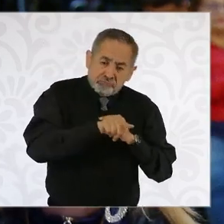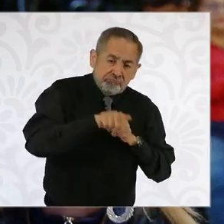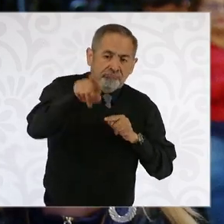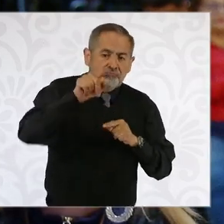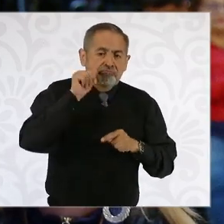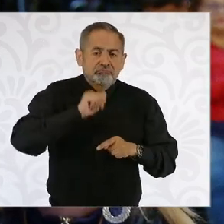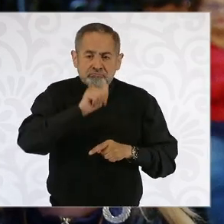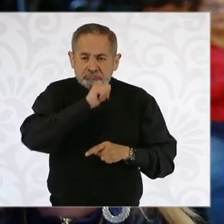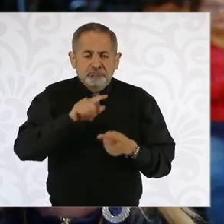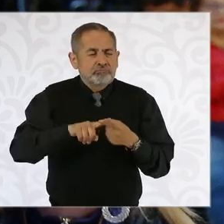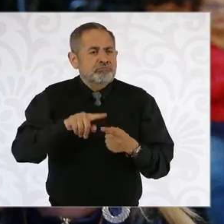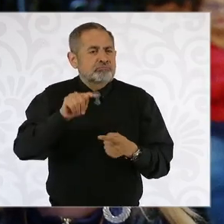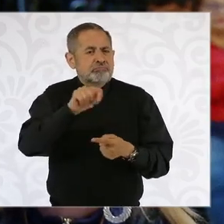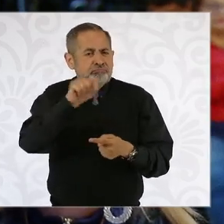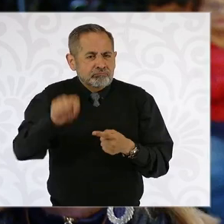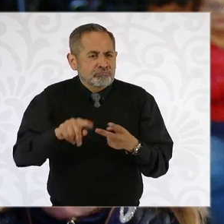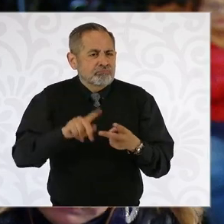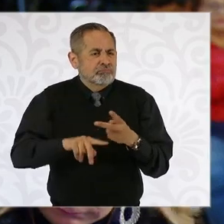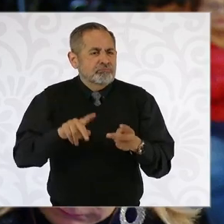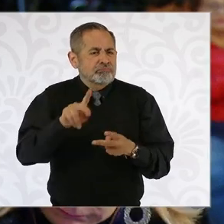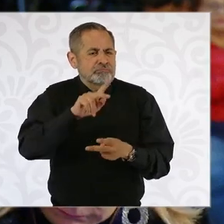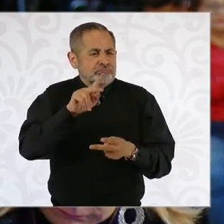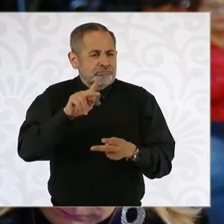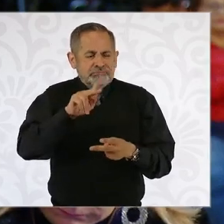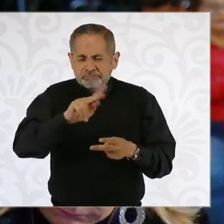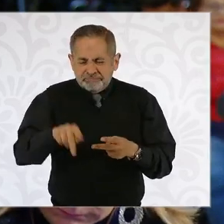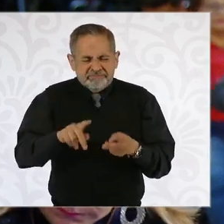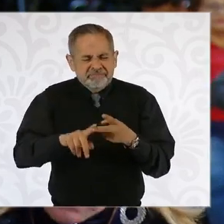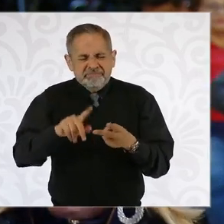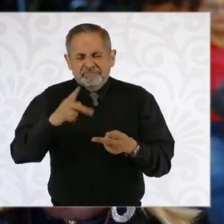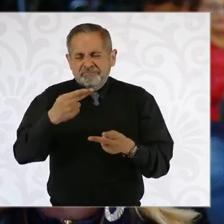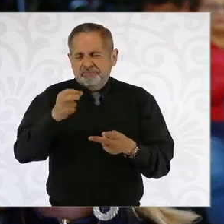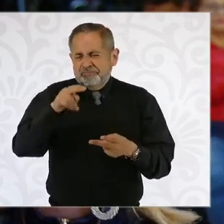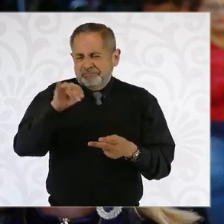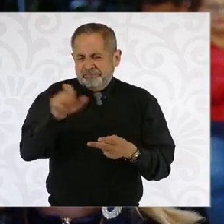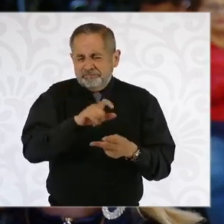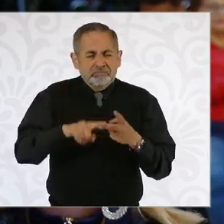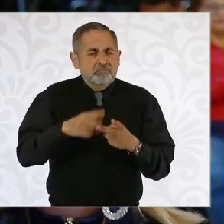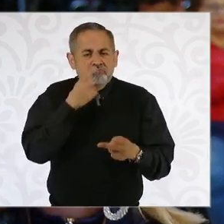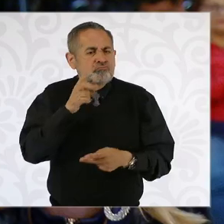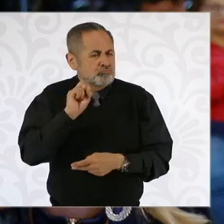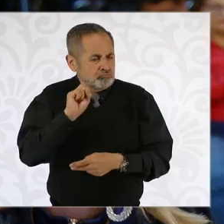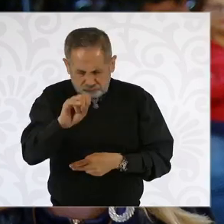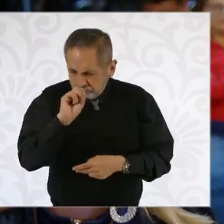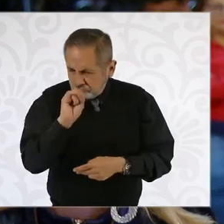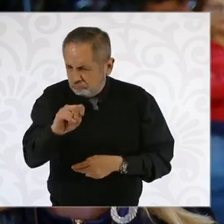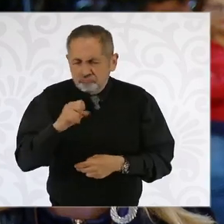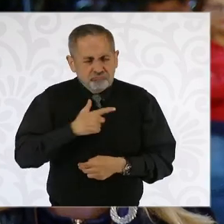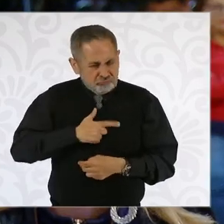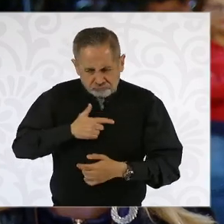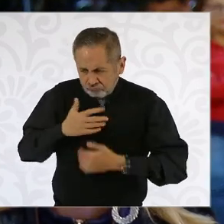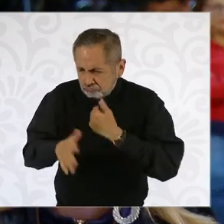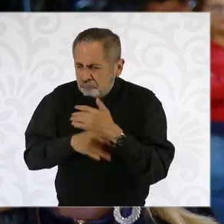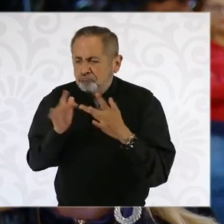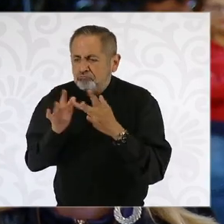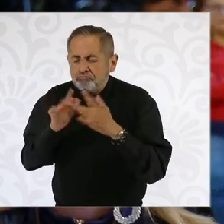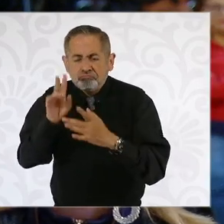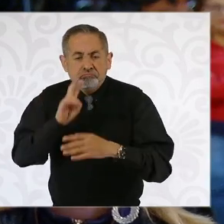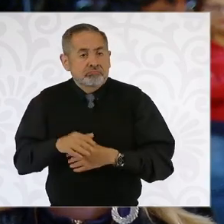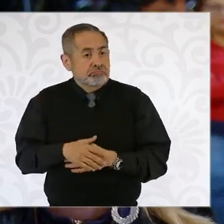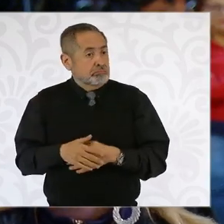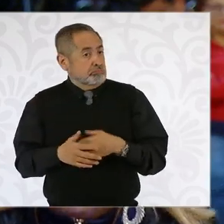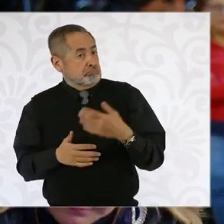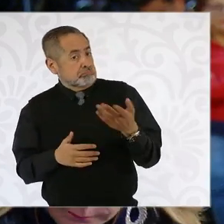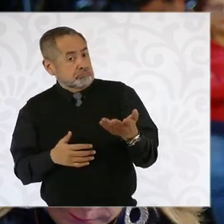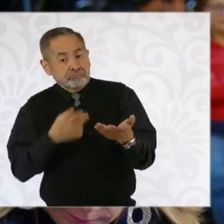Arizona, Tucson y Phoenix en particular. La gobernadora dijo que sí, que incluso ella gestionaría en su momento la posibilidad de establecer